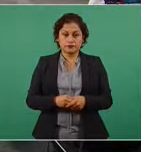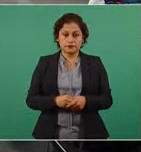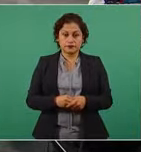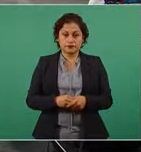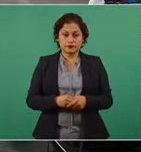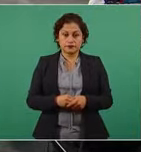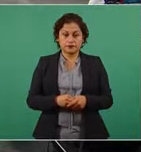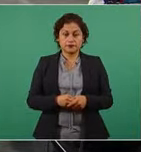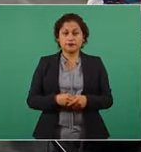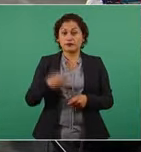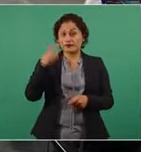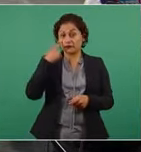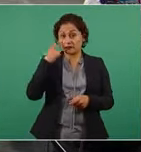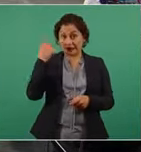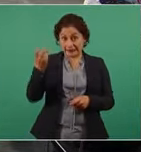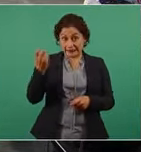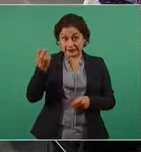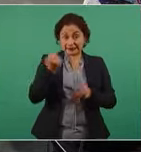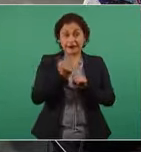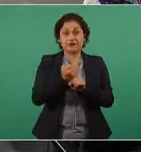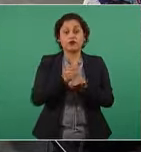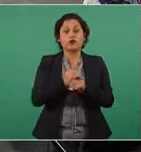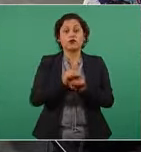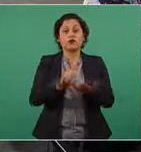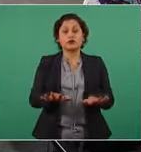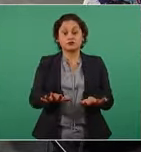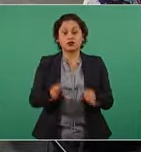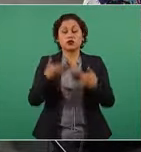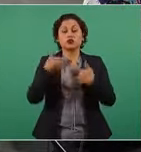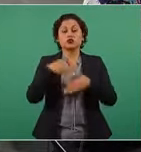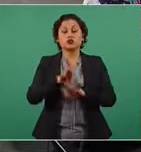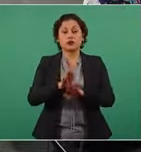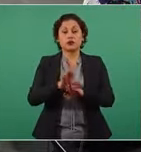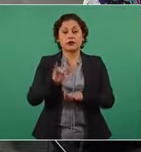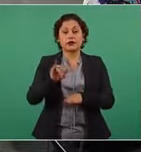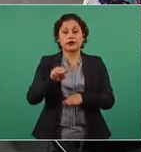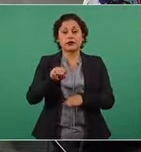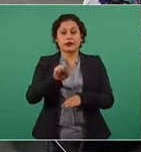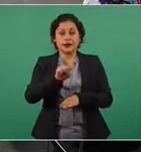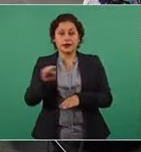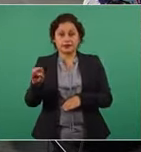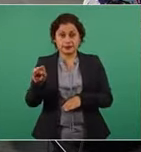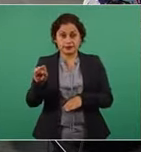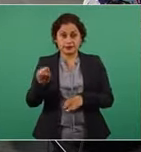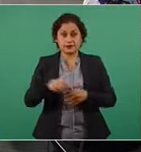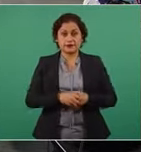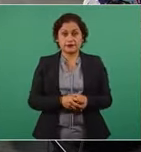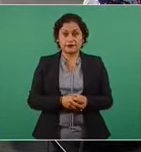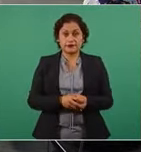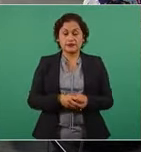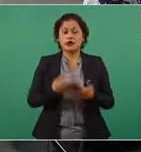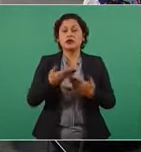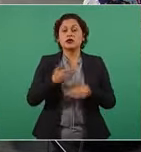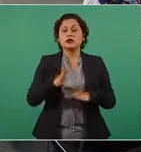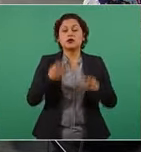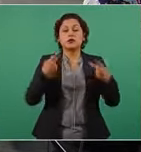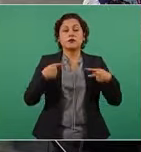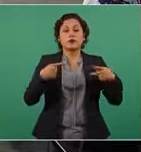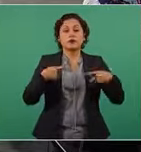Estos son los datos del Seguro Social, de los trabajadores